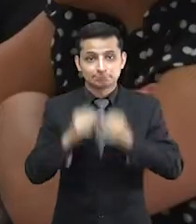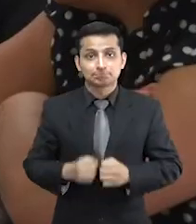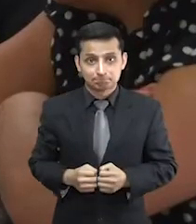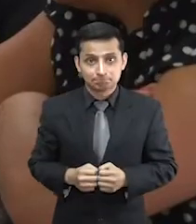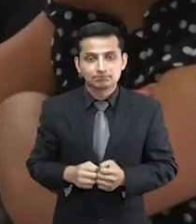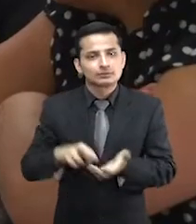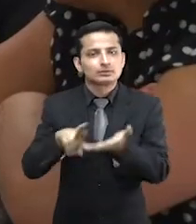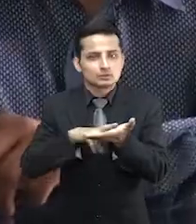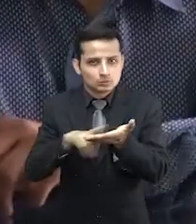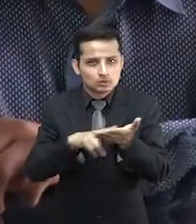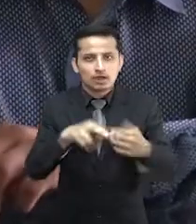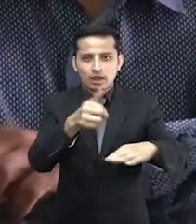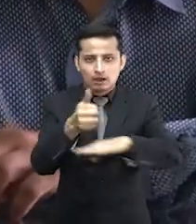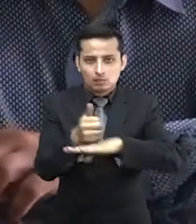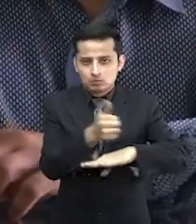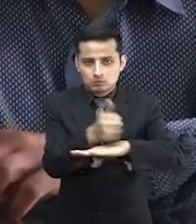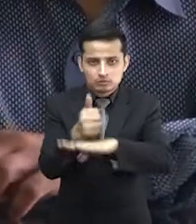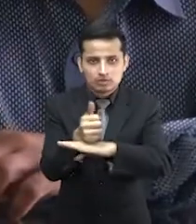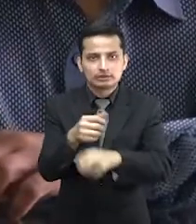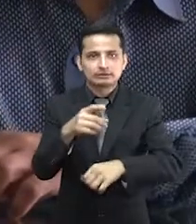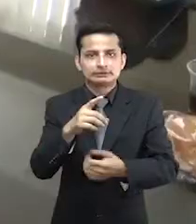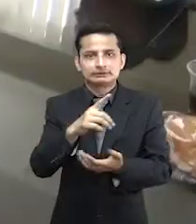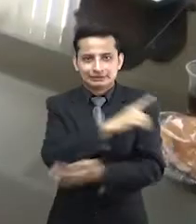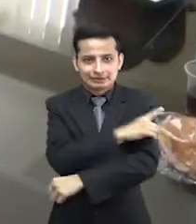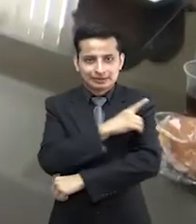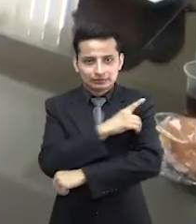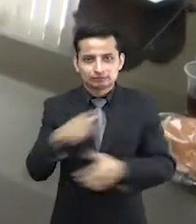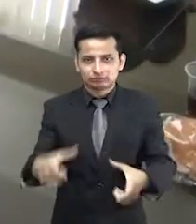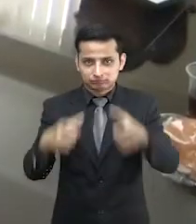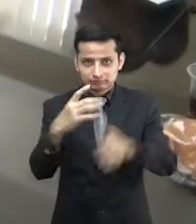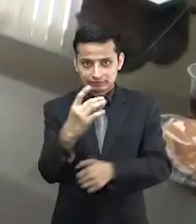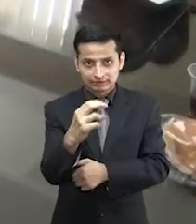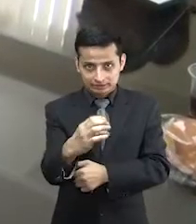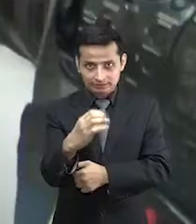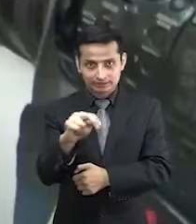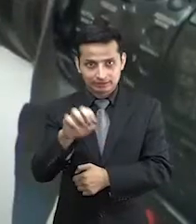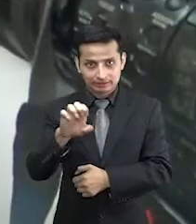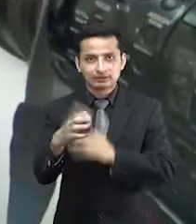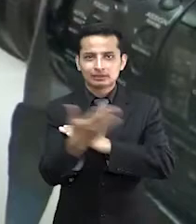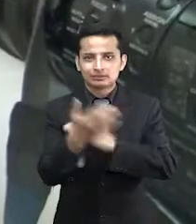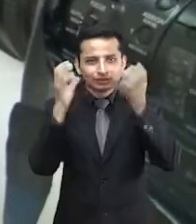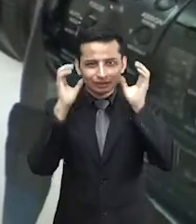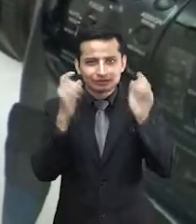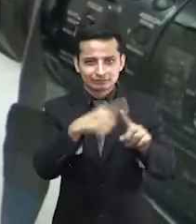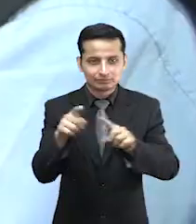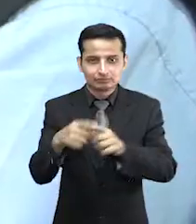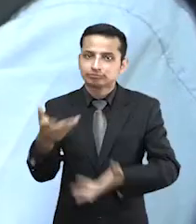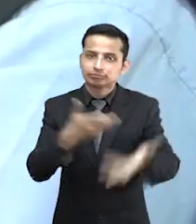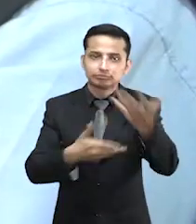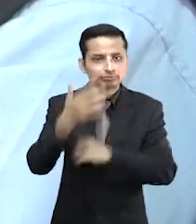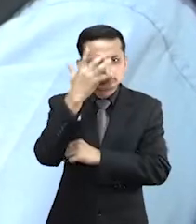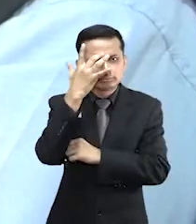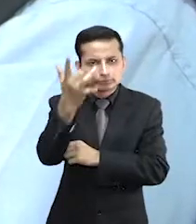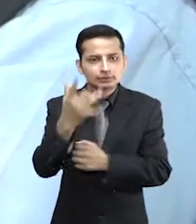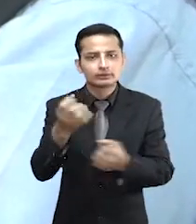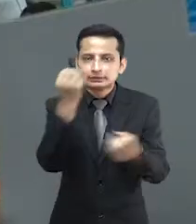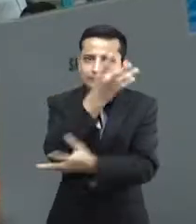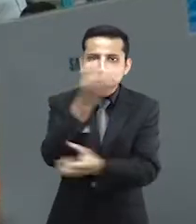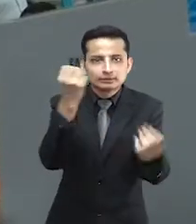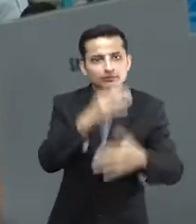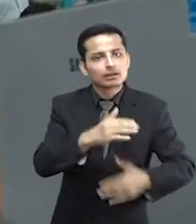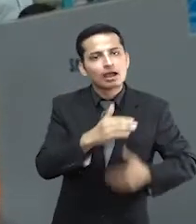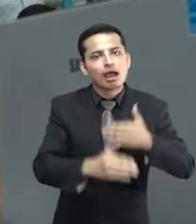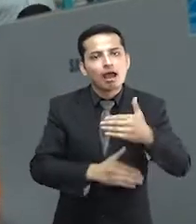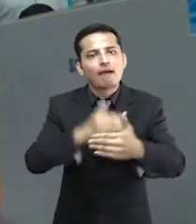respectivamente. Mantuvo reunión con funcionarios de las delegaciones electorales y medios de comunicación, con el objetivo de conocer los